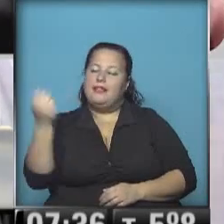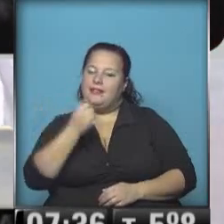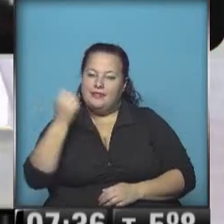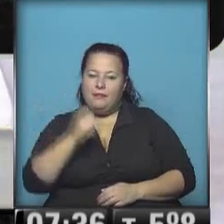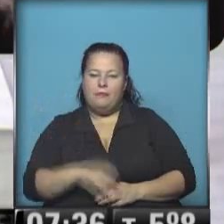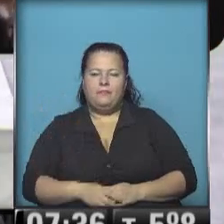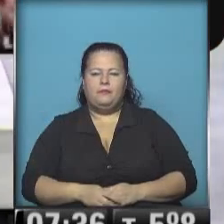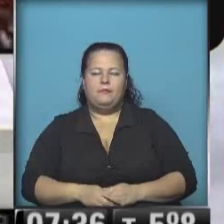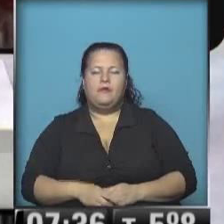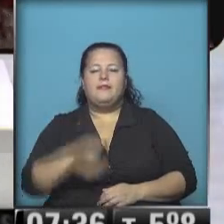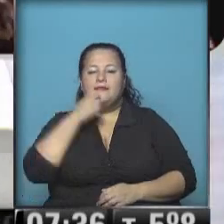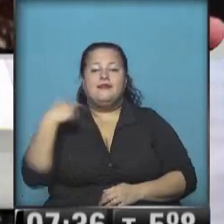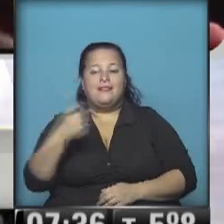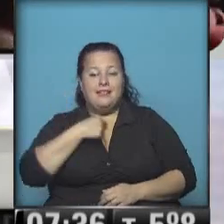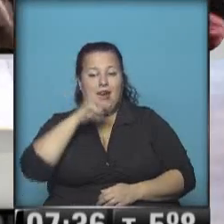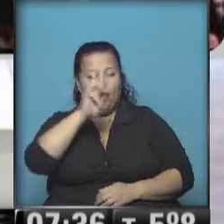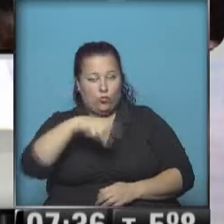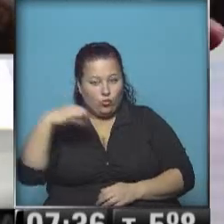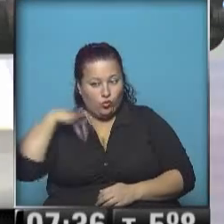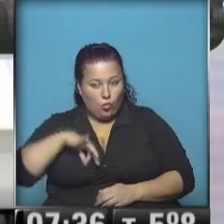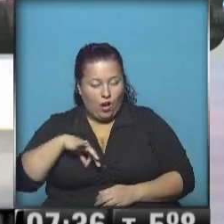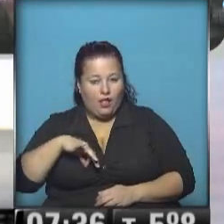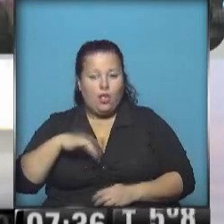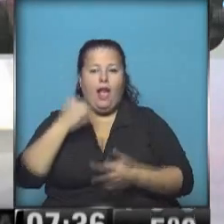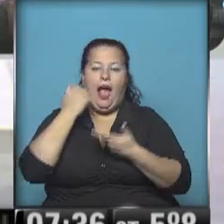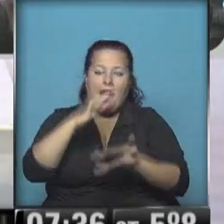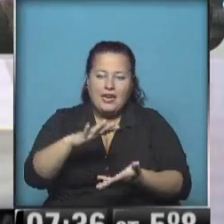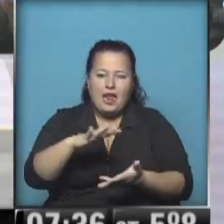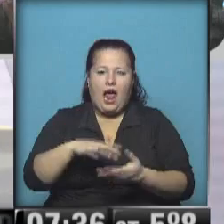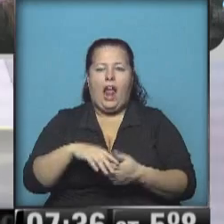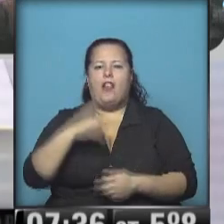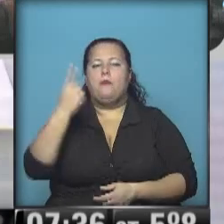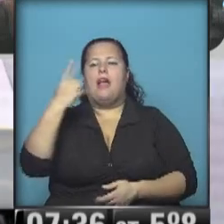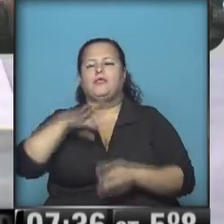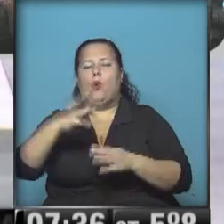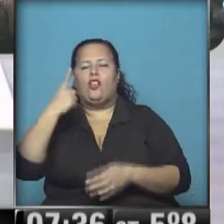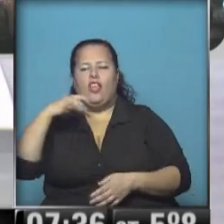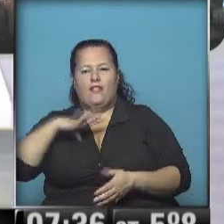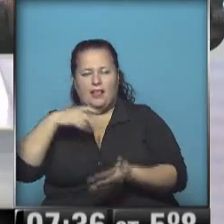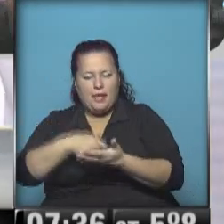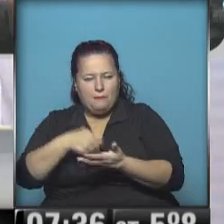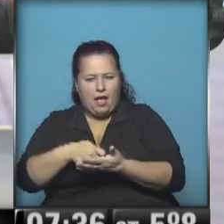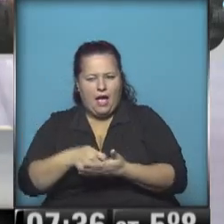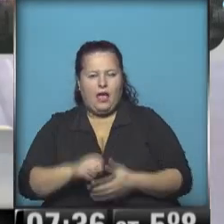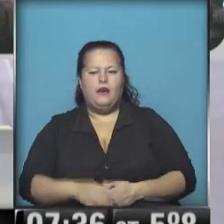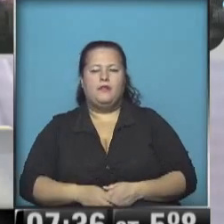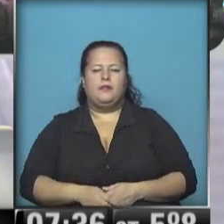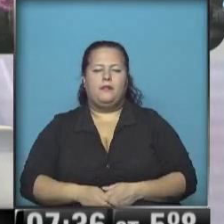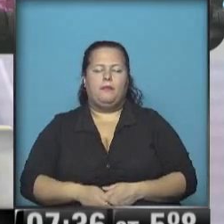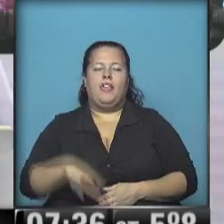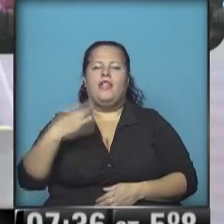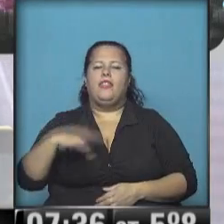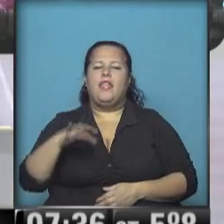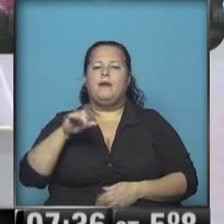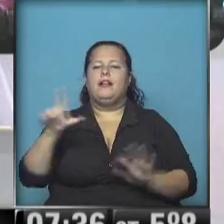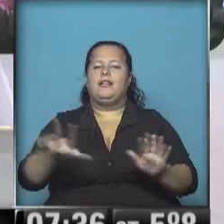si nosotros queremos cobrar ese dinero, todo el día de ayer, cuatro días a la vida, que entramos en un régimen de